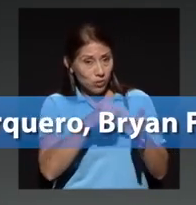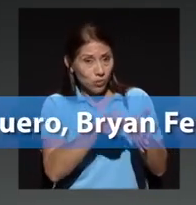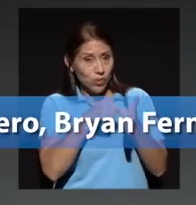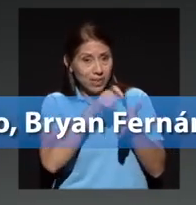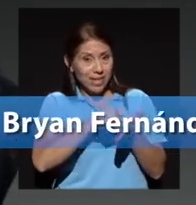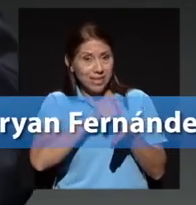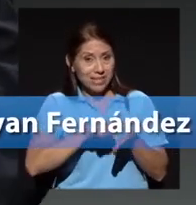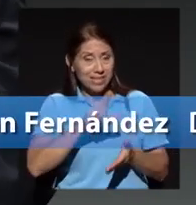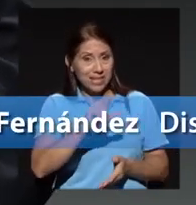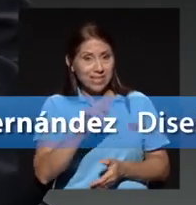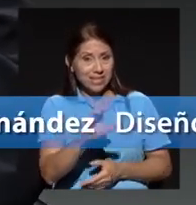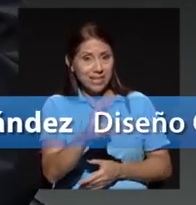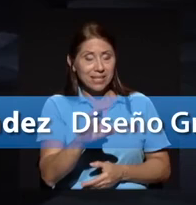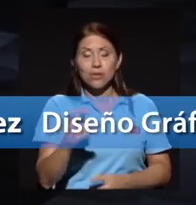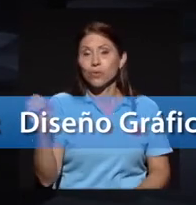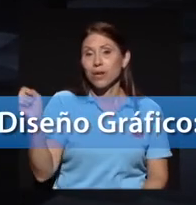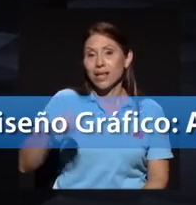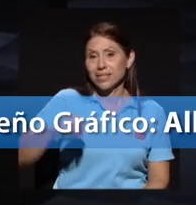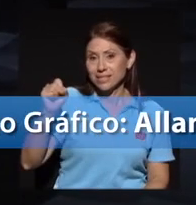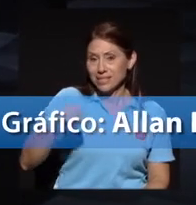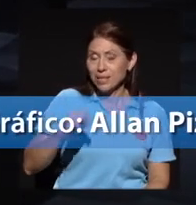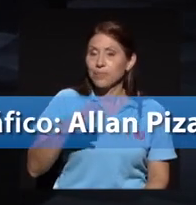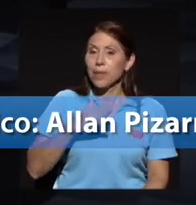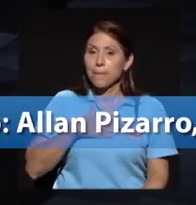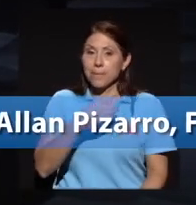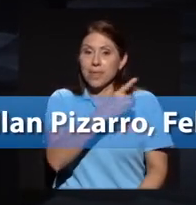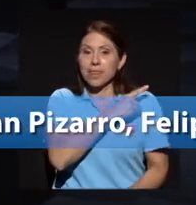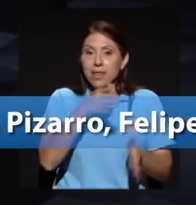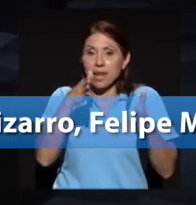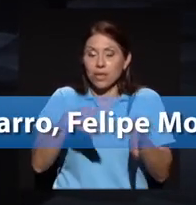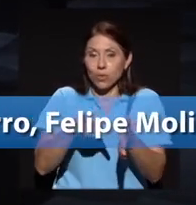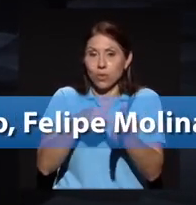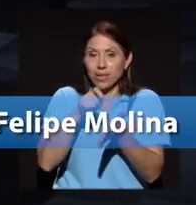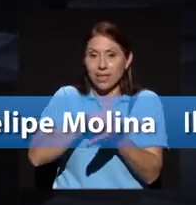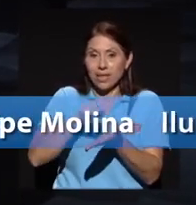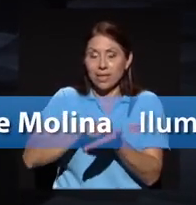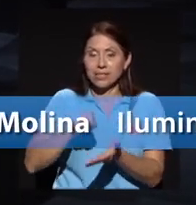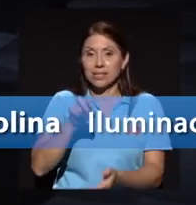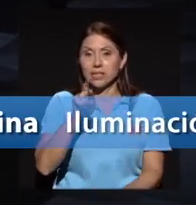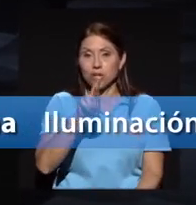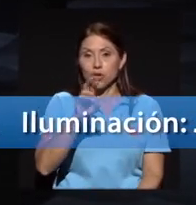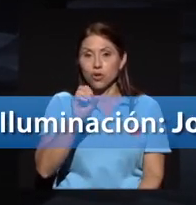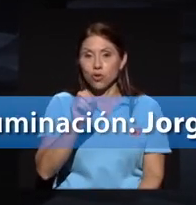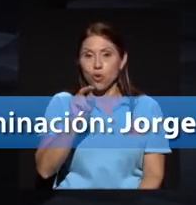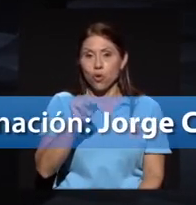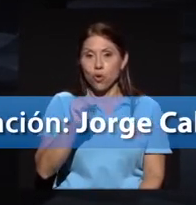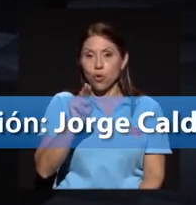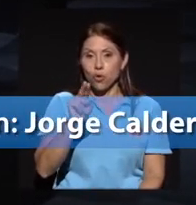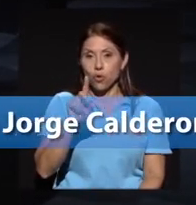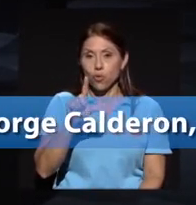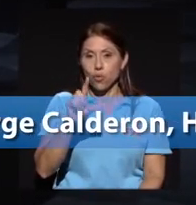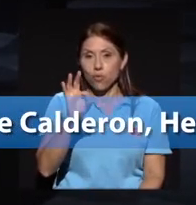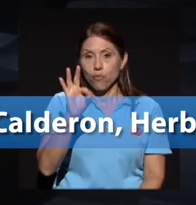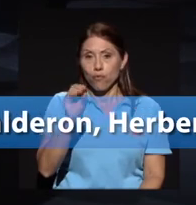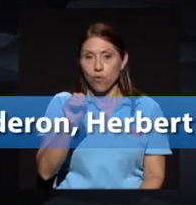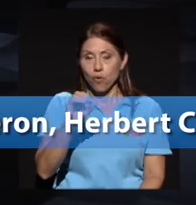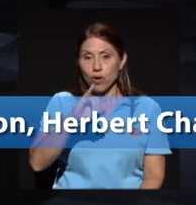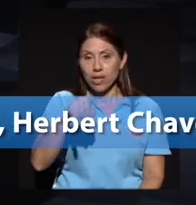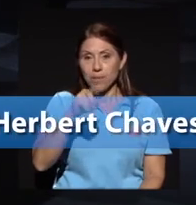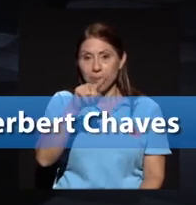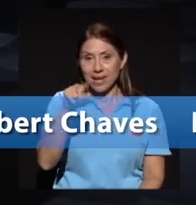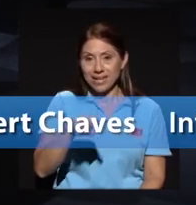claro que sí o sea mi director de tesis fue don Ronulfo Jiménez y bueno don Juan que fue mi lector también